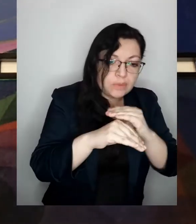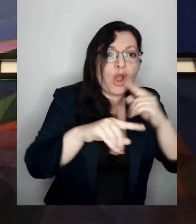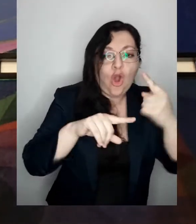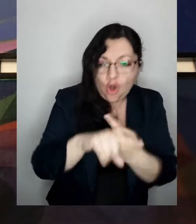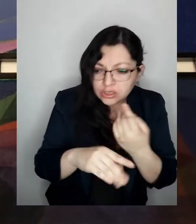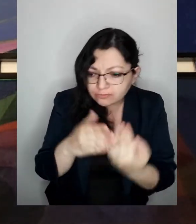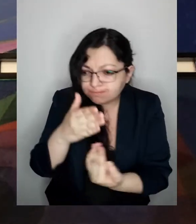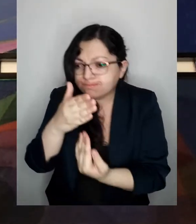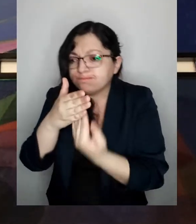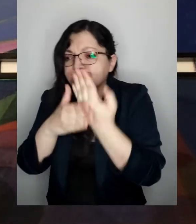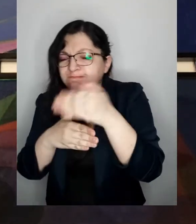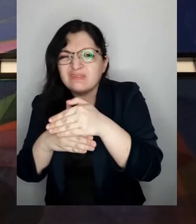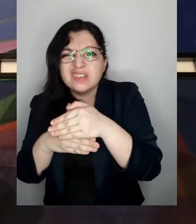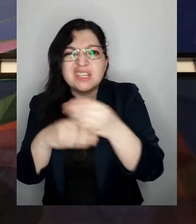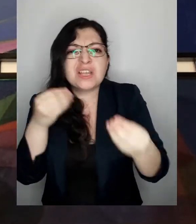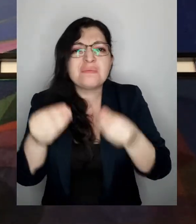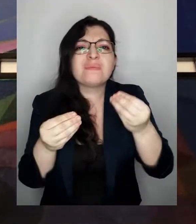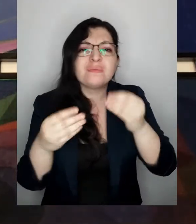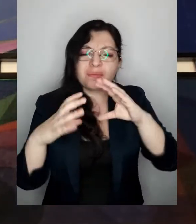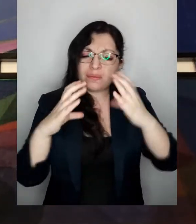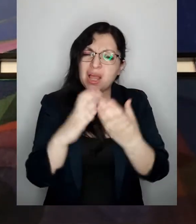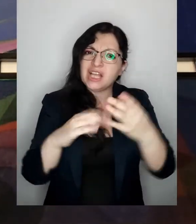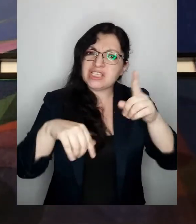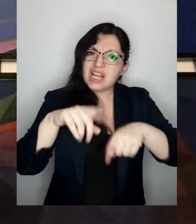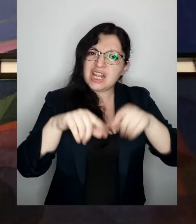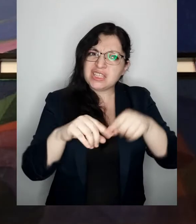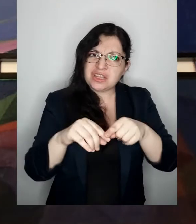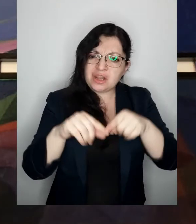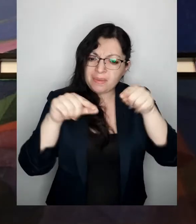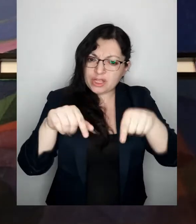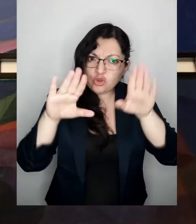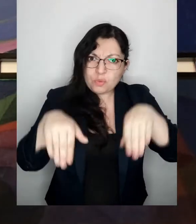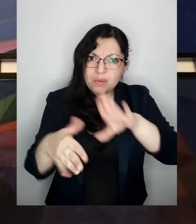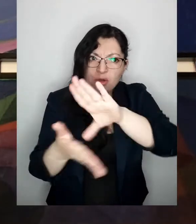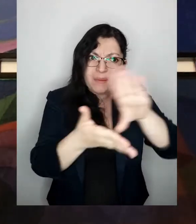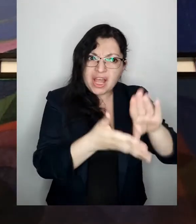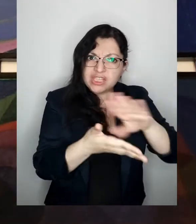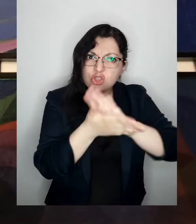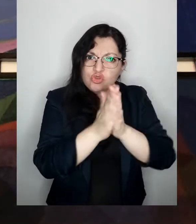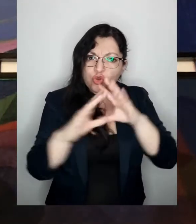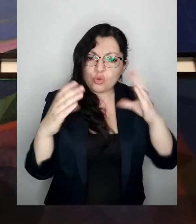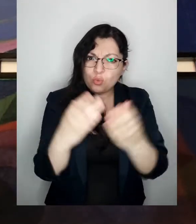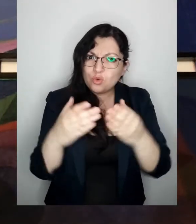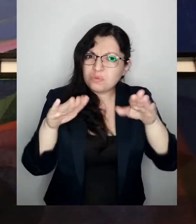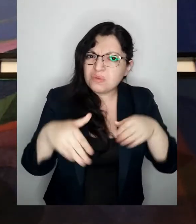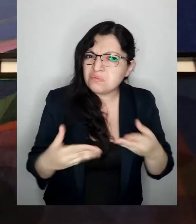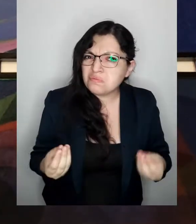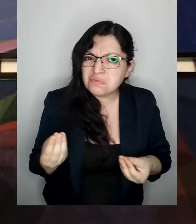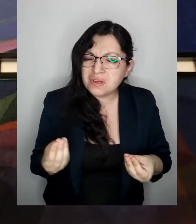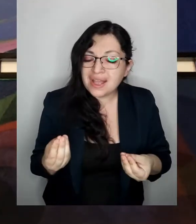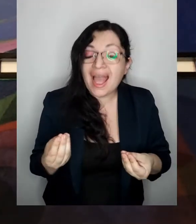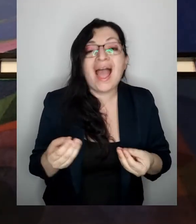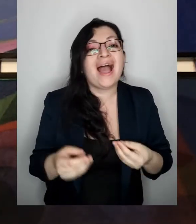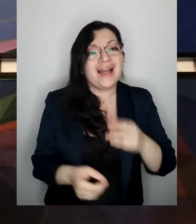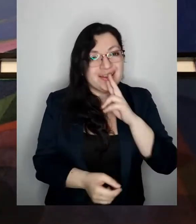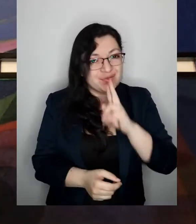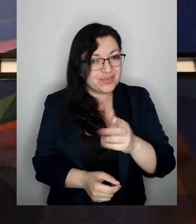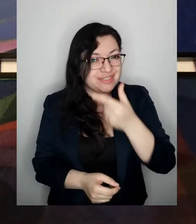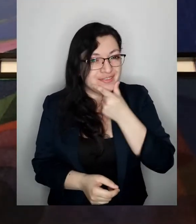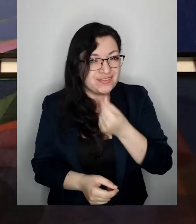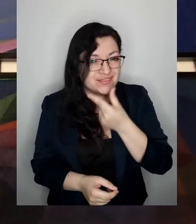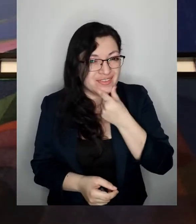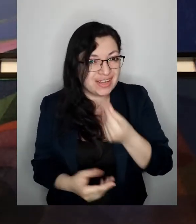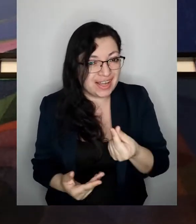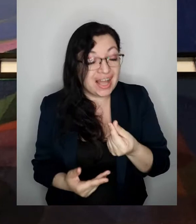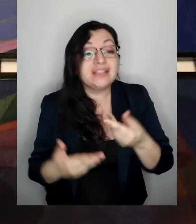¿qué es lo que hace la tierra para que eso suceda en todos los países del mundo? y la respuesta es muy simple lo que